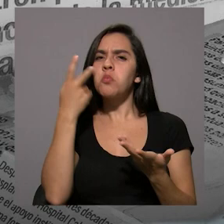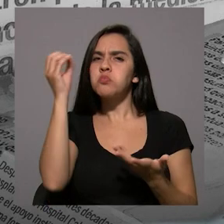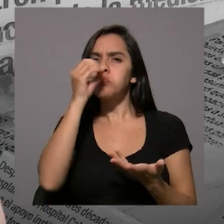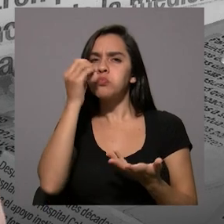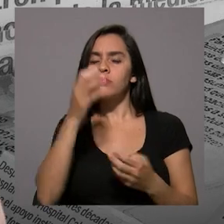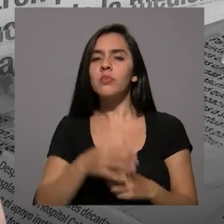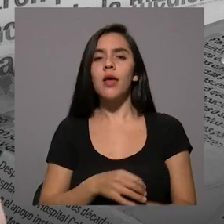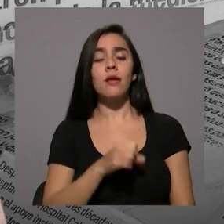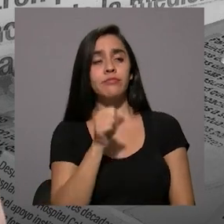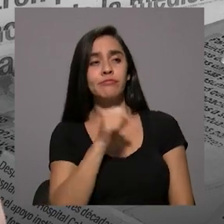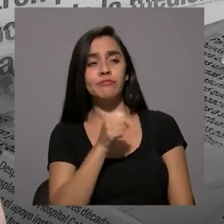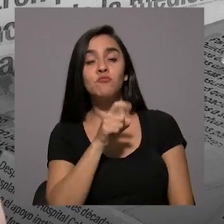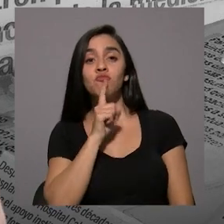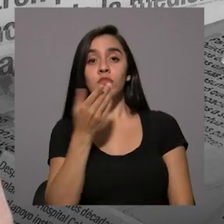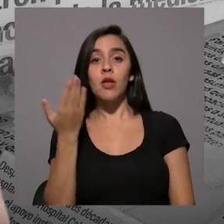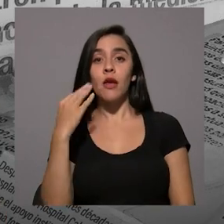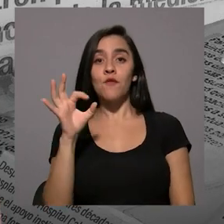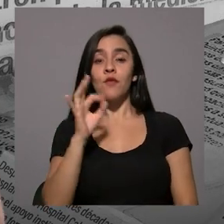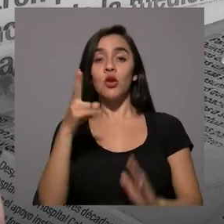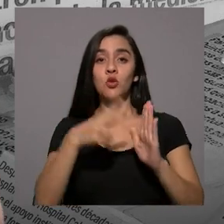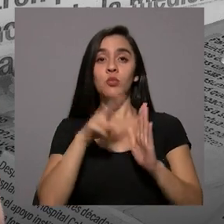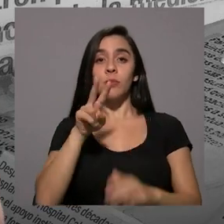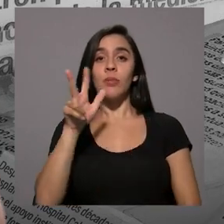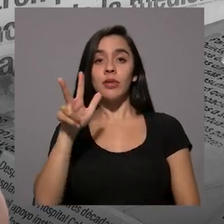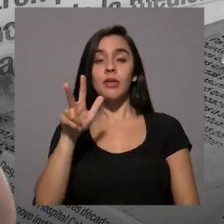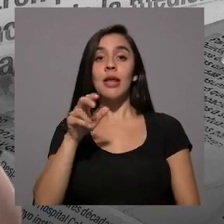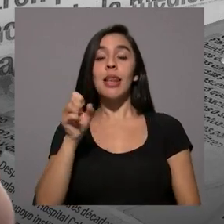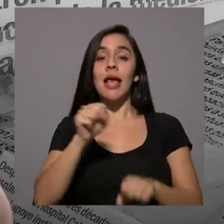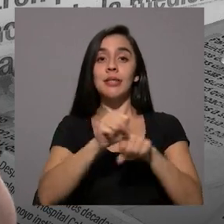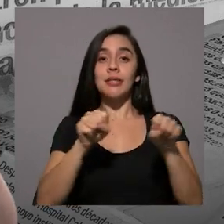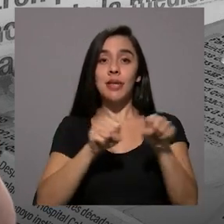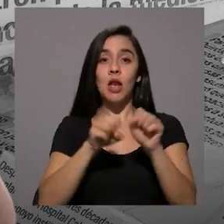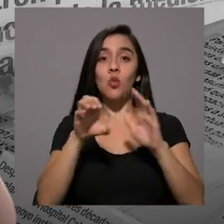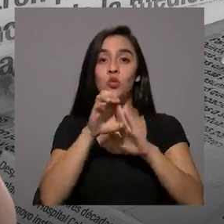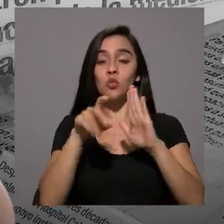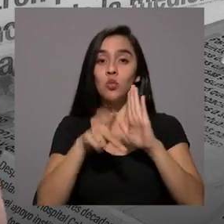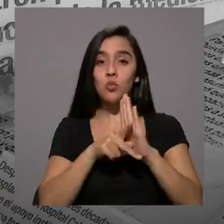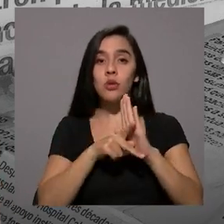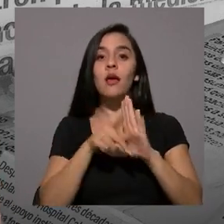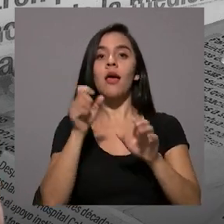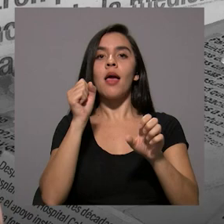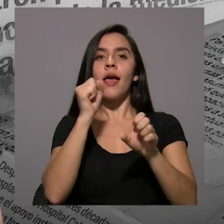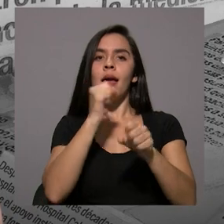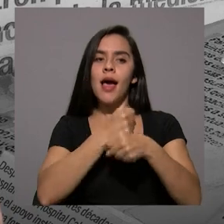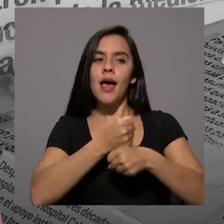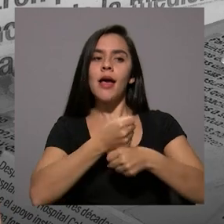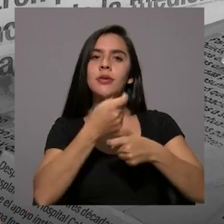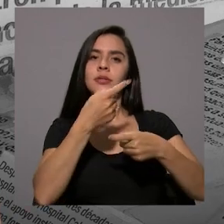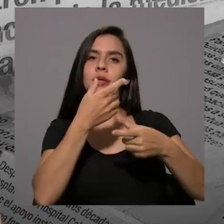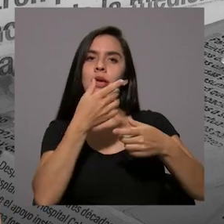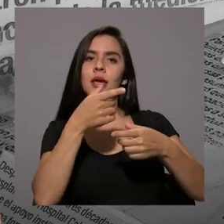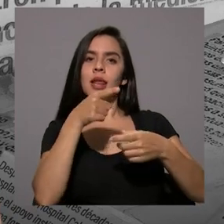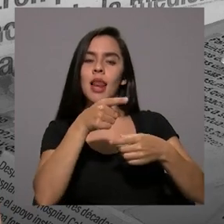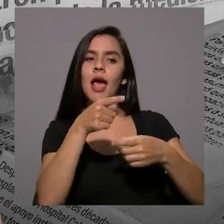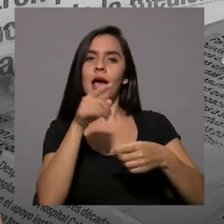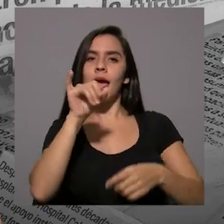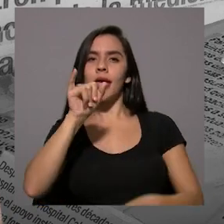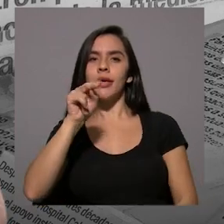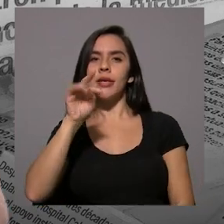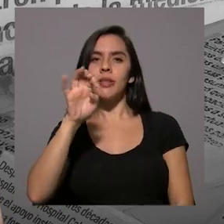Bueno, definitivamente en febrero del 2023 es que la sala constitucional hace la interpretación de